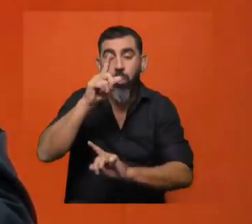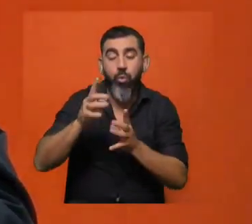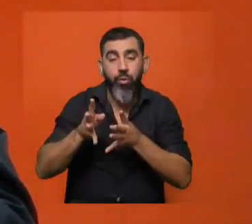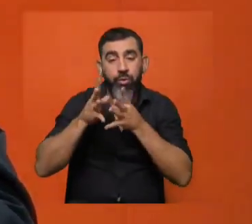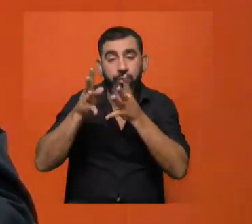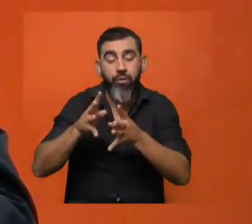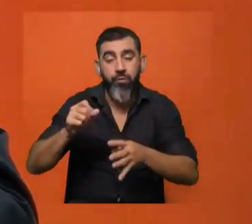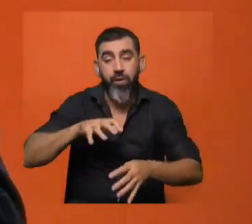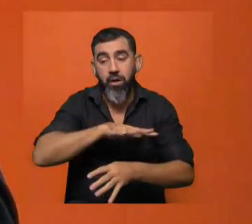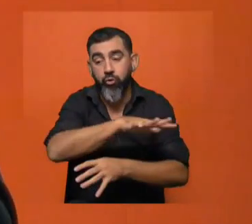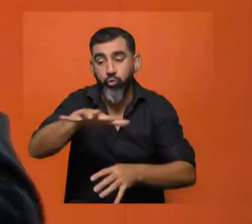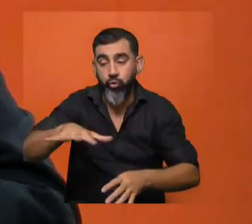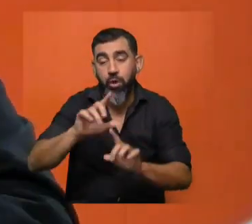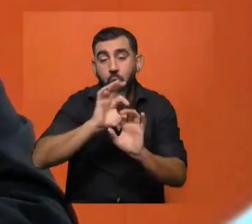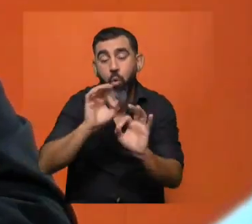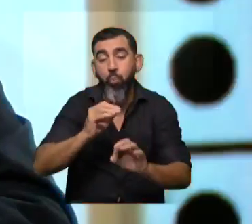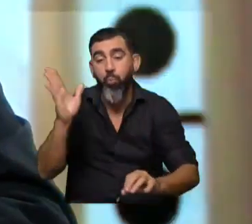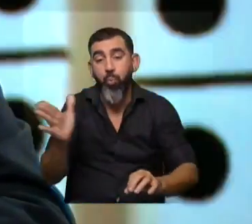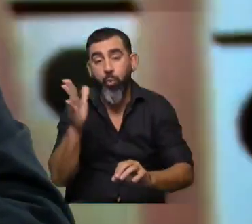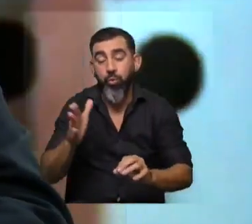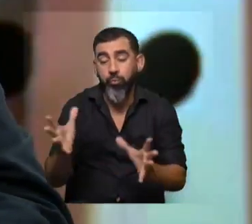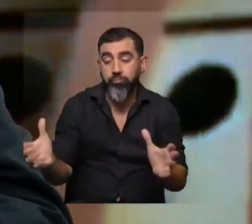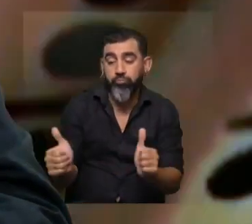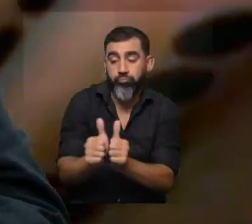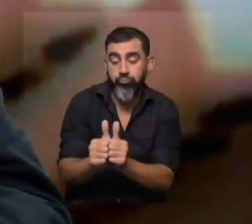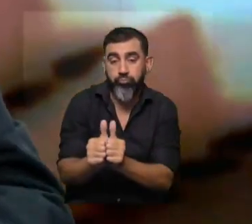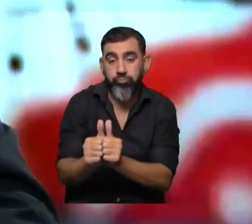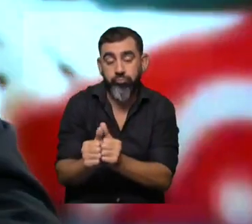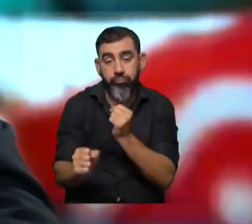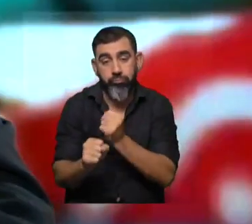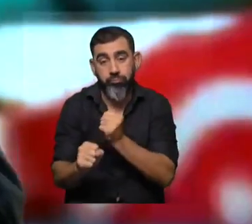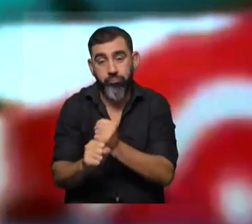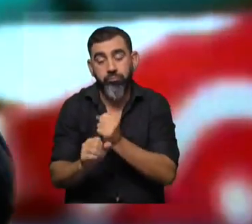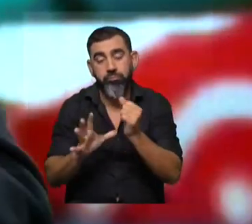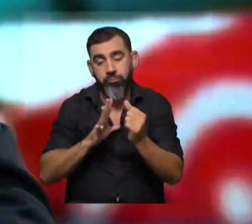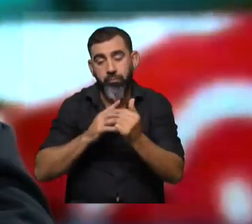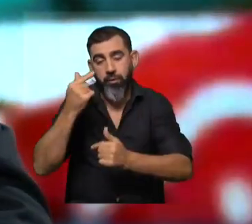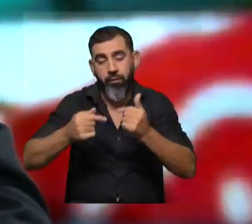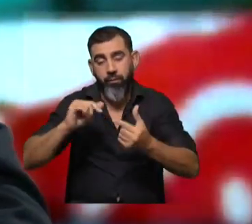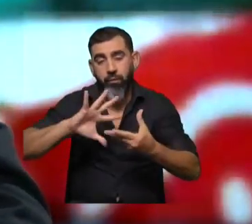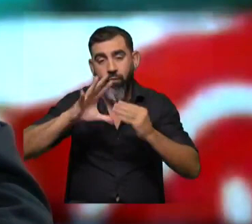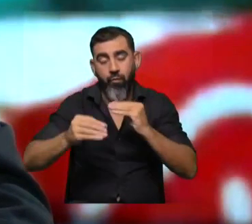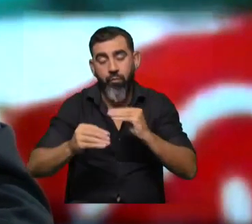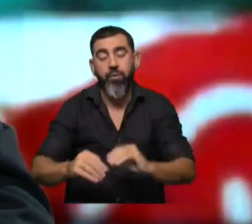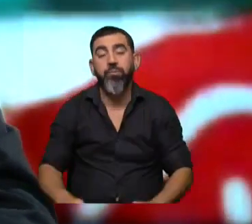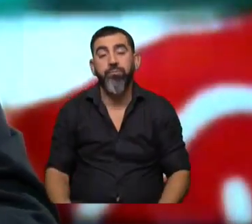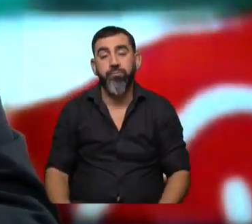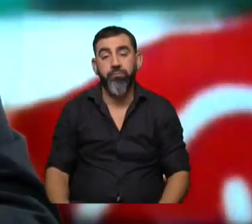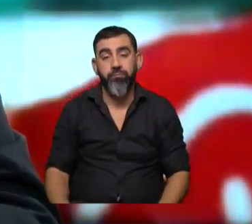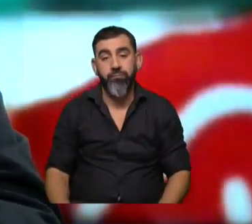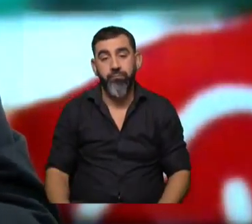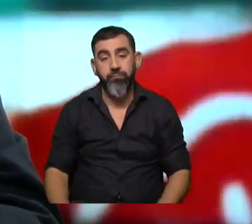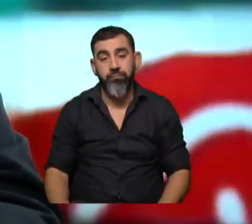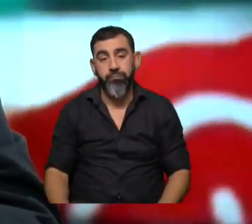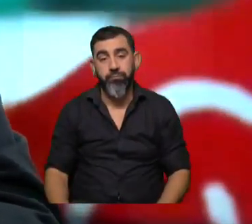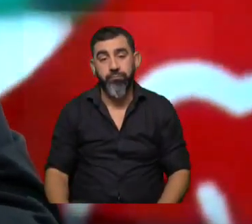sociedad como del sector productivo trabajen en conjunto. Entonces, se han implementado varios instrumentos que después podemos hablar un poco de ellos y